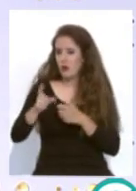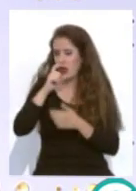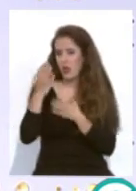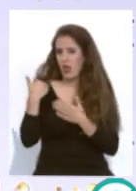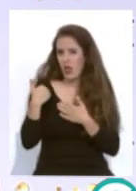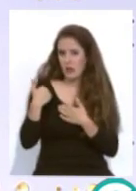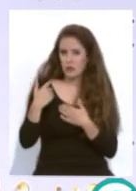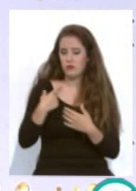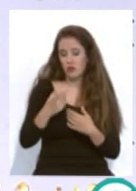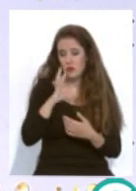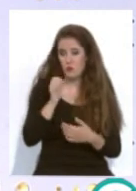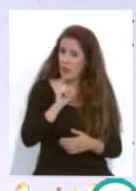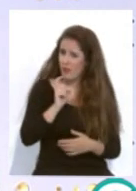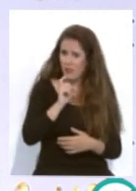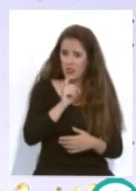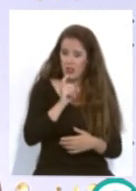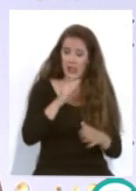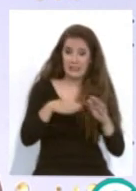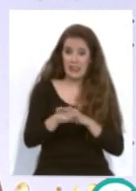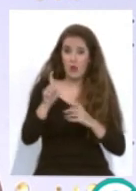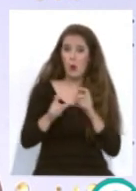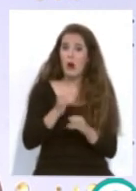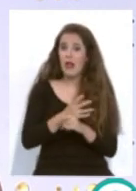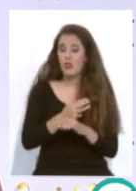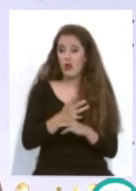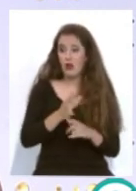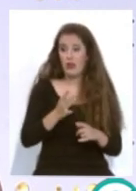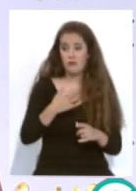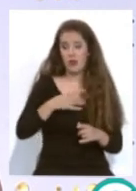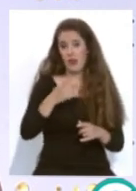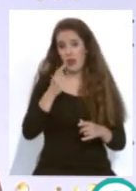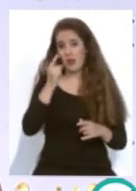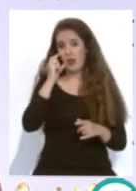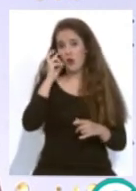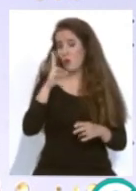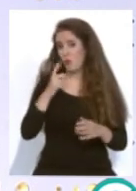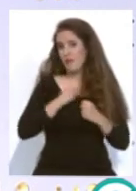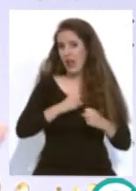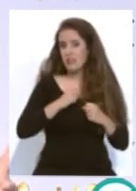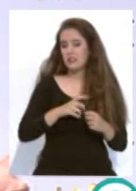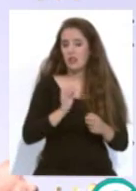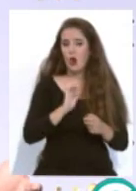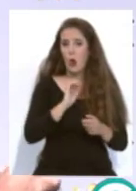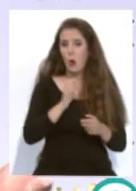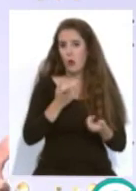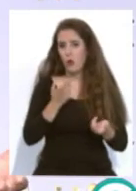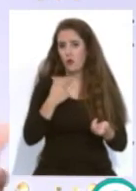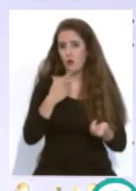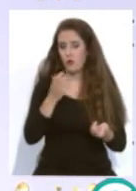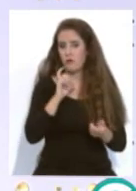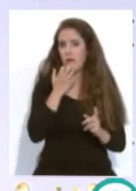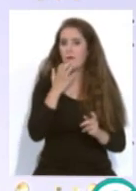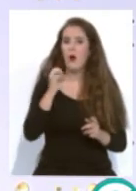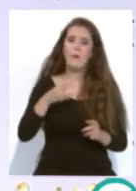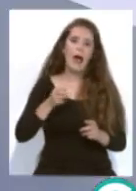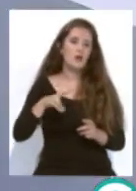que es muy difícil y que da entrada a jugadores pues a lo mejor quizás inexperto pues tiene que ser o muy valiente o que ese jugador sea como un Manu Vallejo que rompa